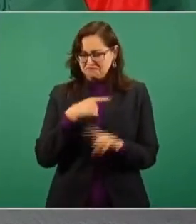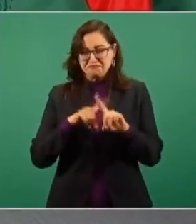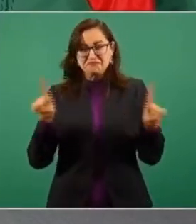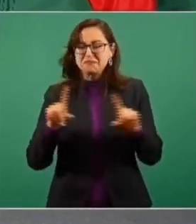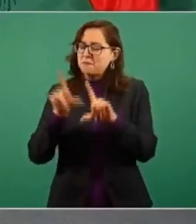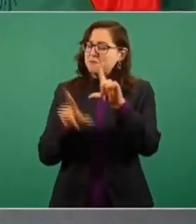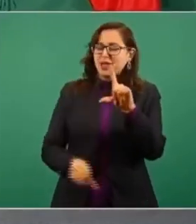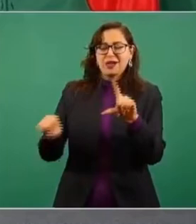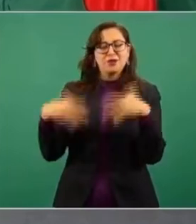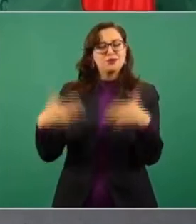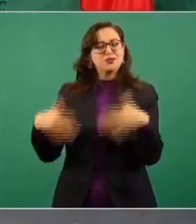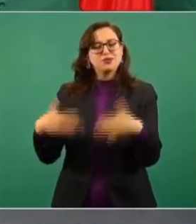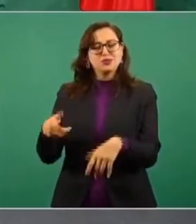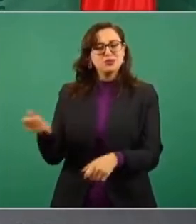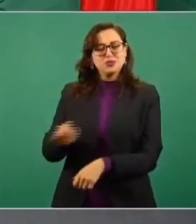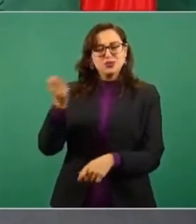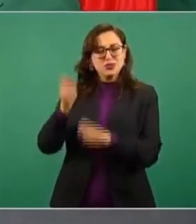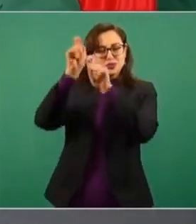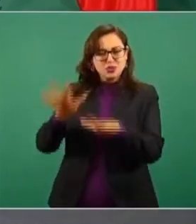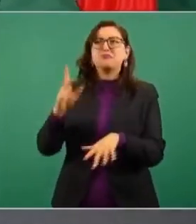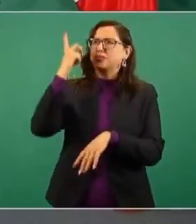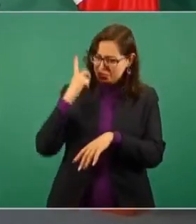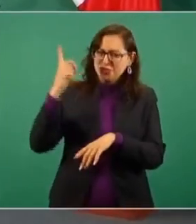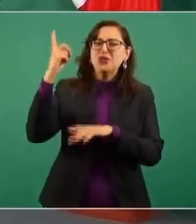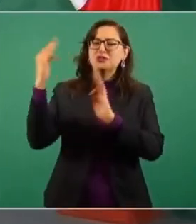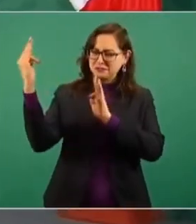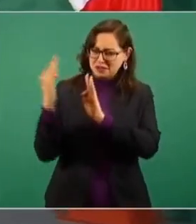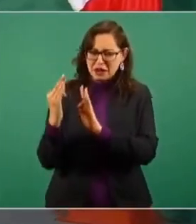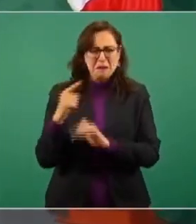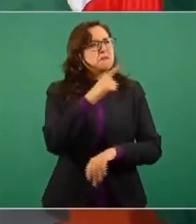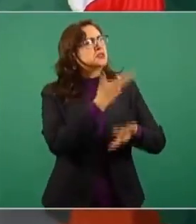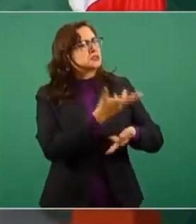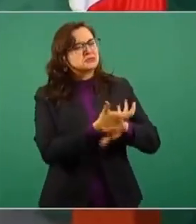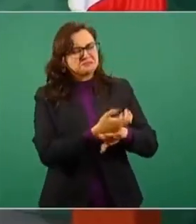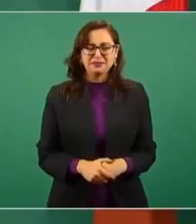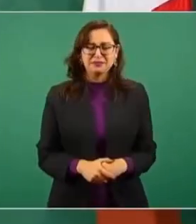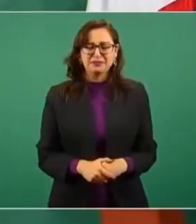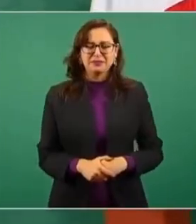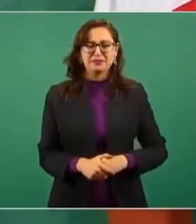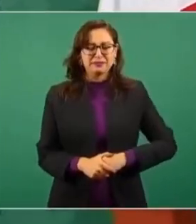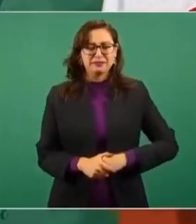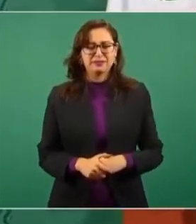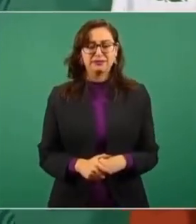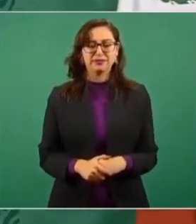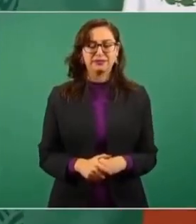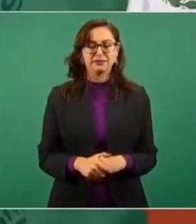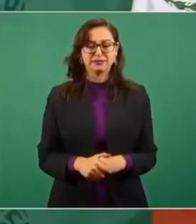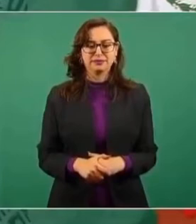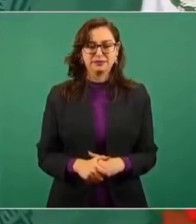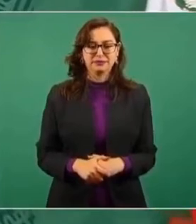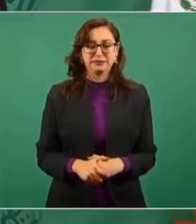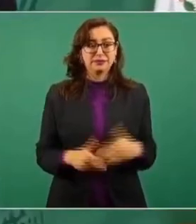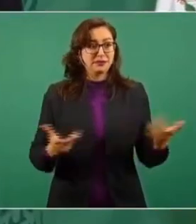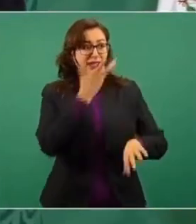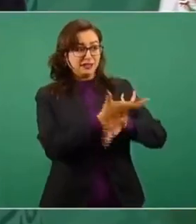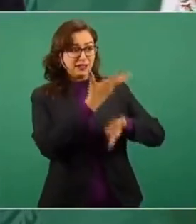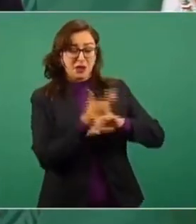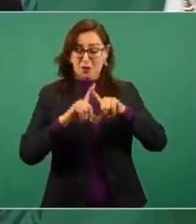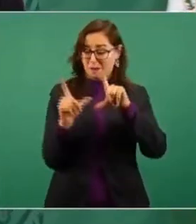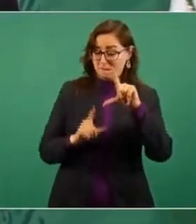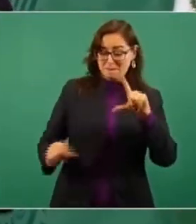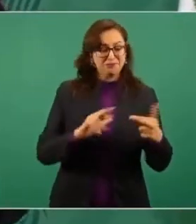Bendito México, tan cerca de Dios y no tan lejos de Estados Unidos. Es fundamental la relación